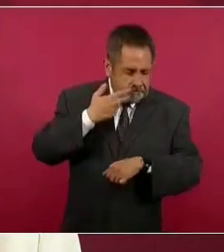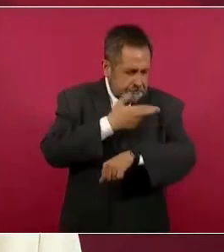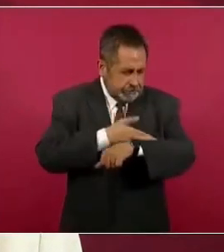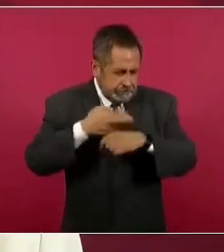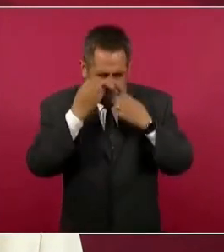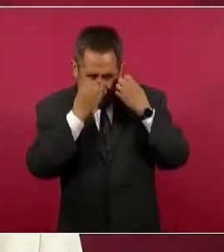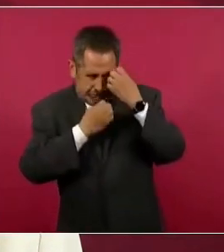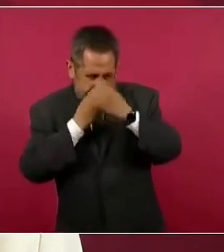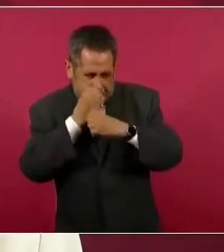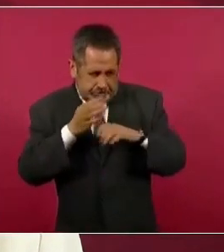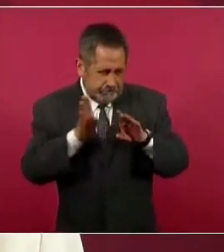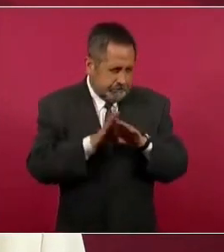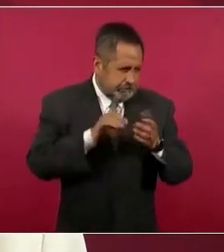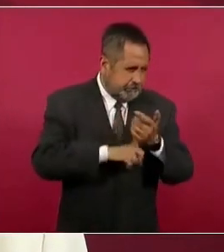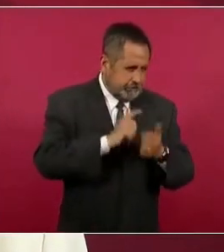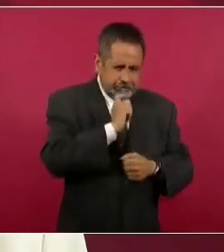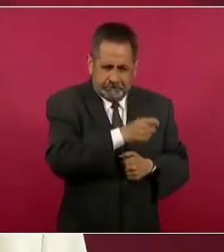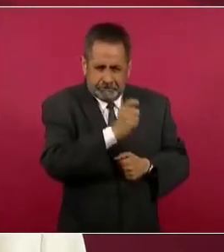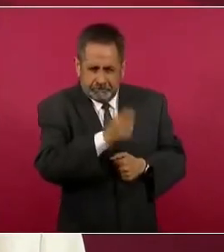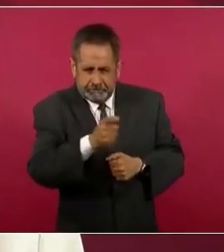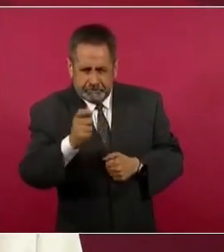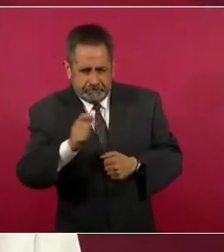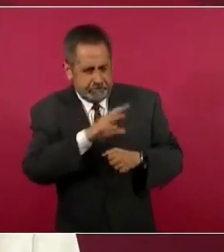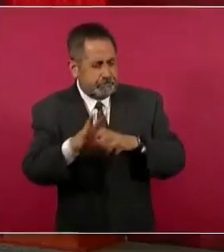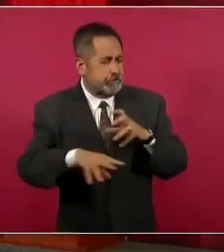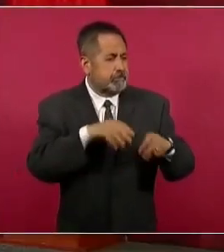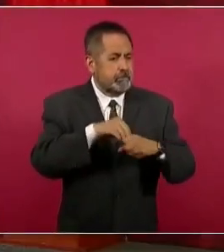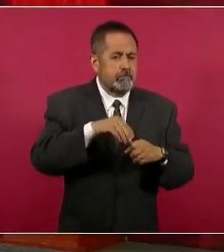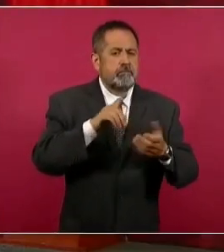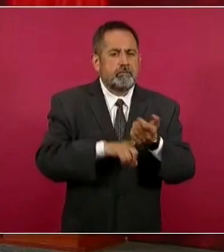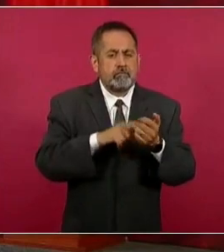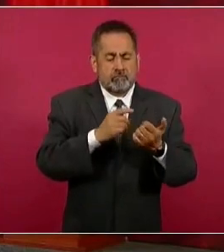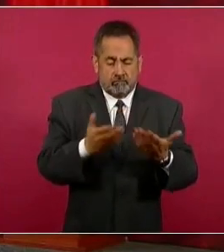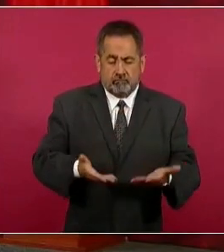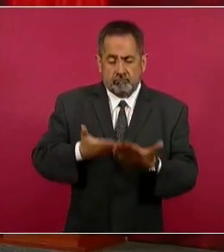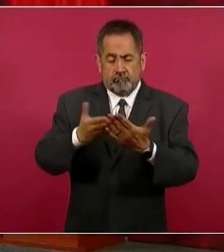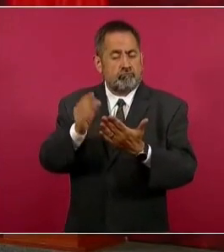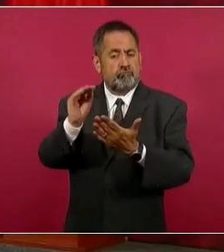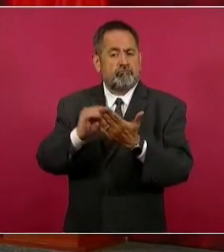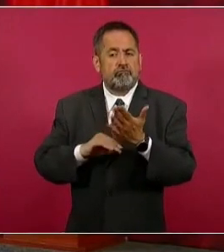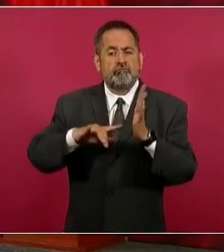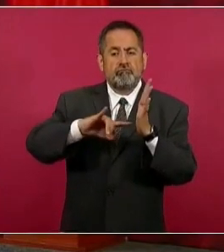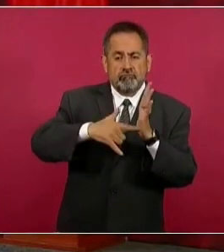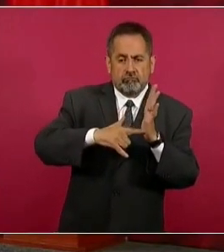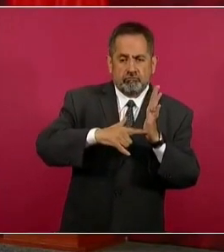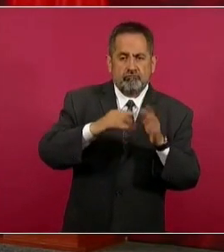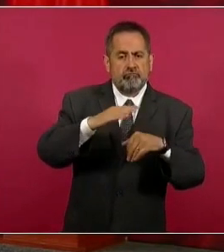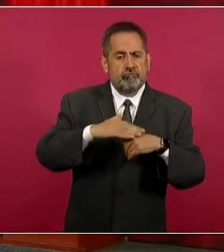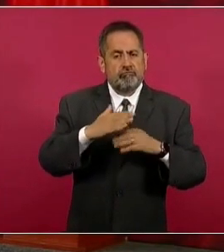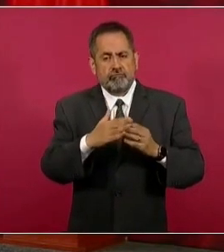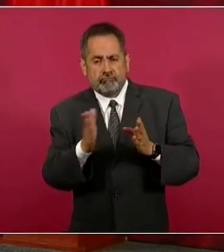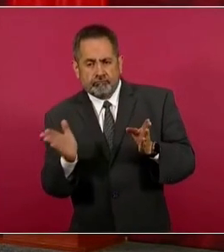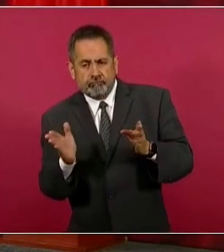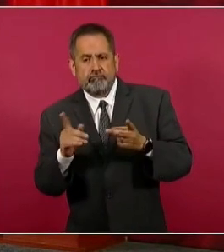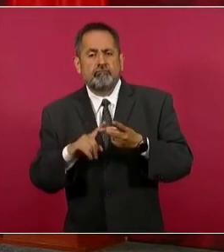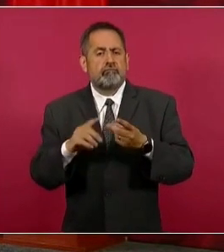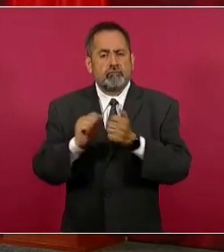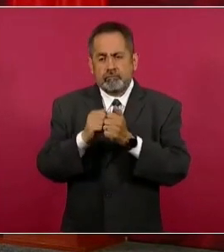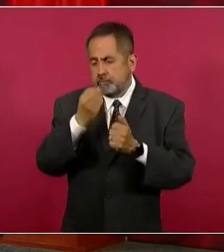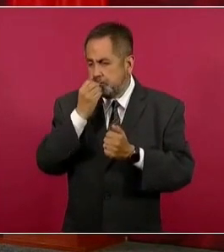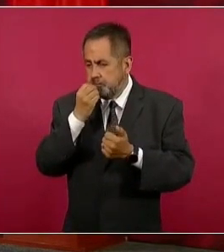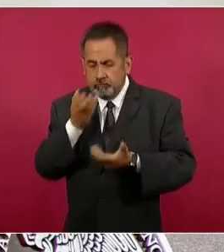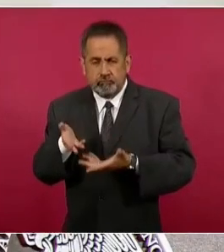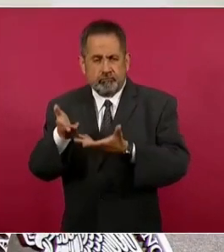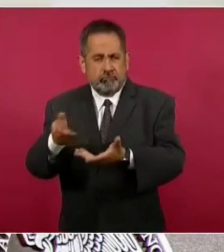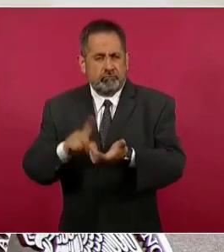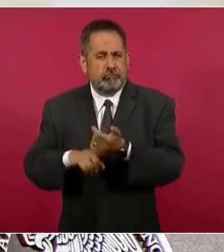análisis y en esa propuesta para integrar componentes como es horario ampliado y como es alimentación dentro